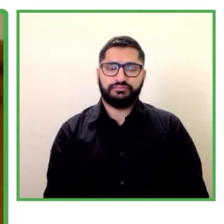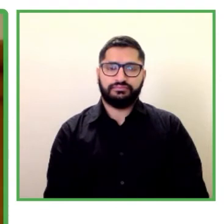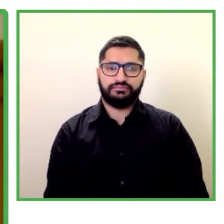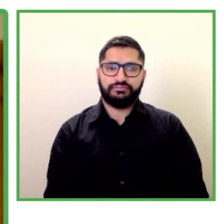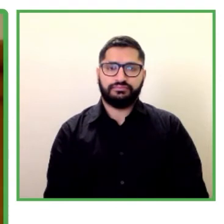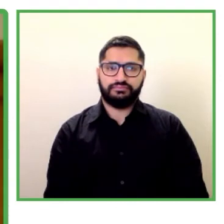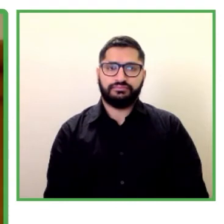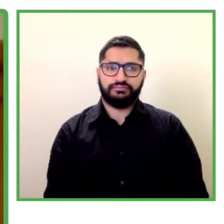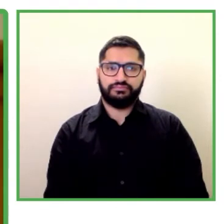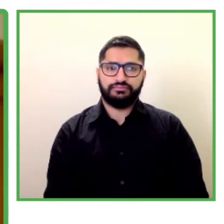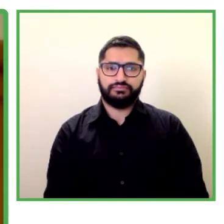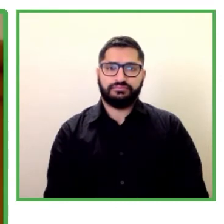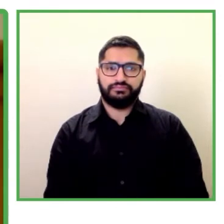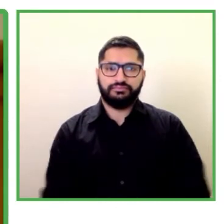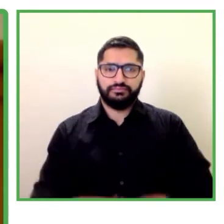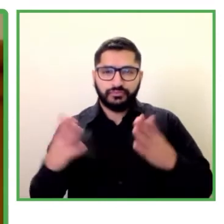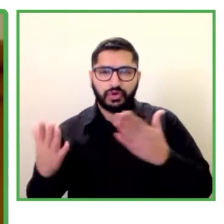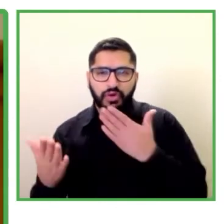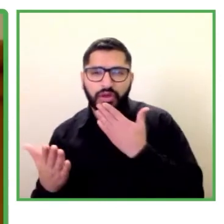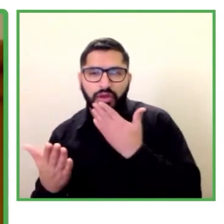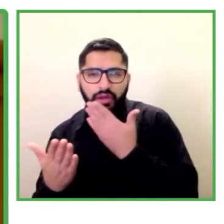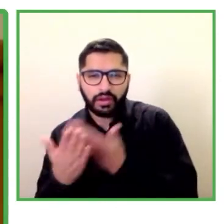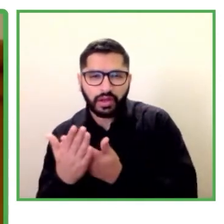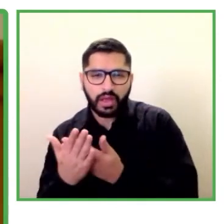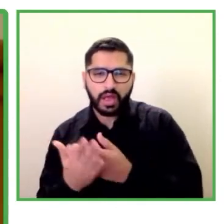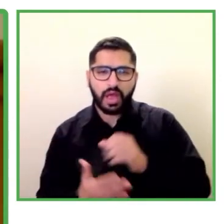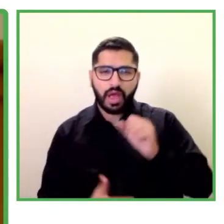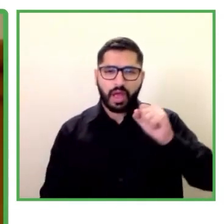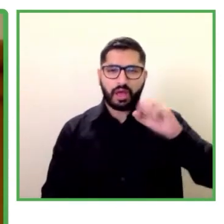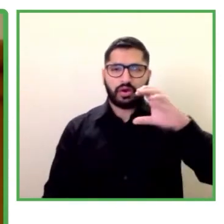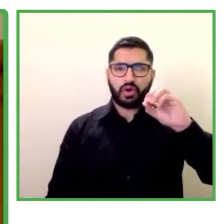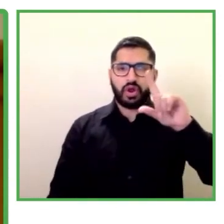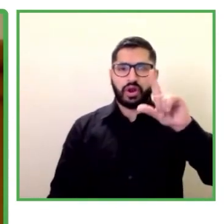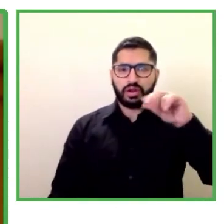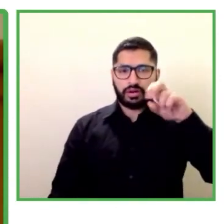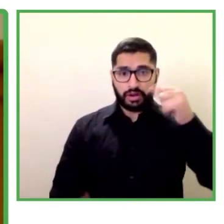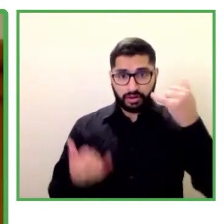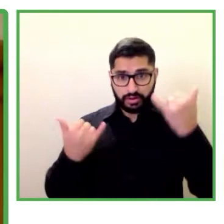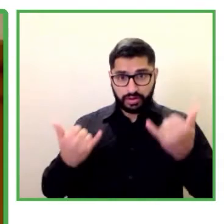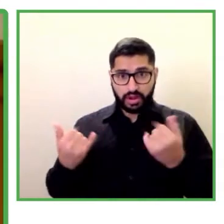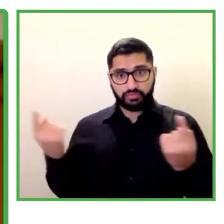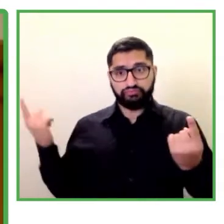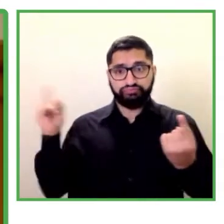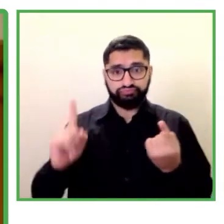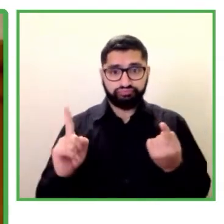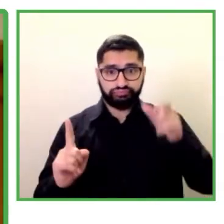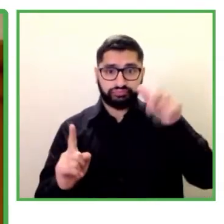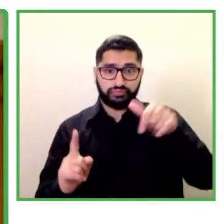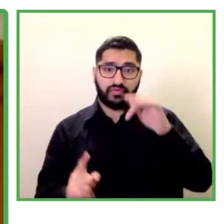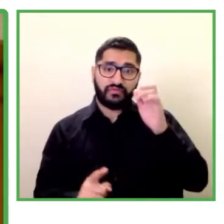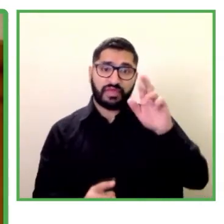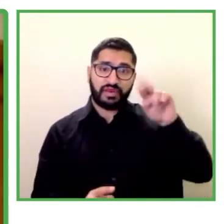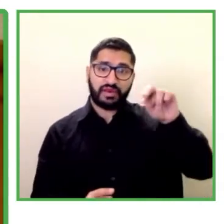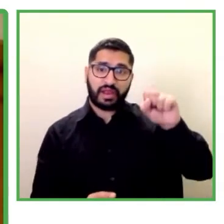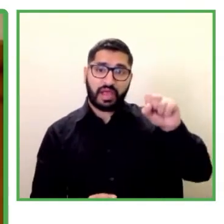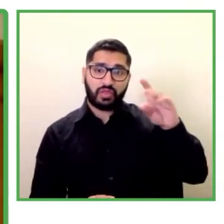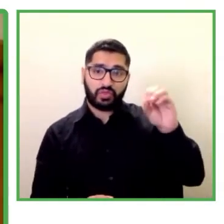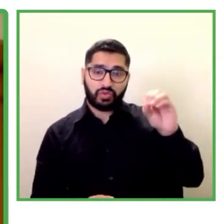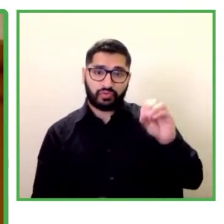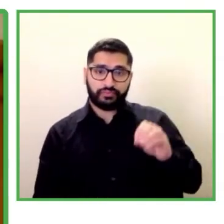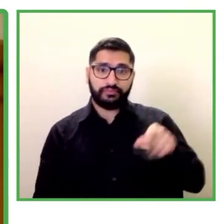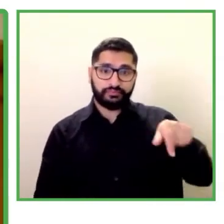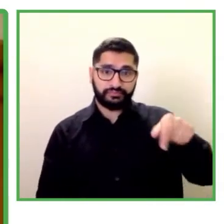muchísimas gracias Carolina y a continuación tomará la palabra Fernando Estrada desde México Fernando es el director